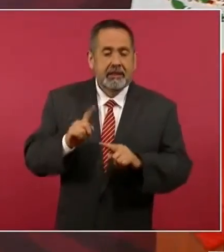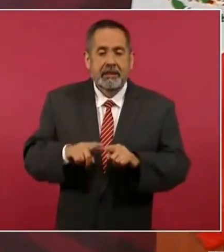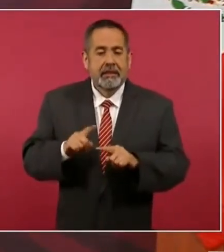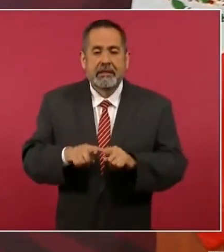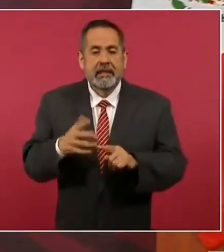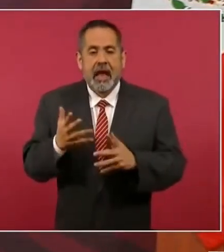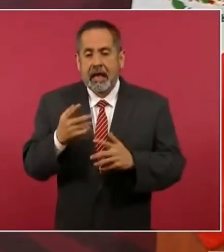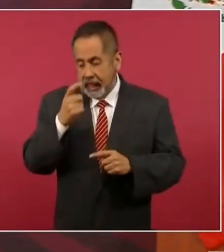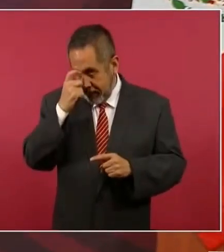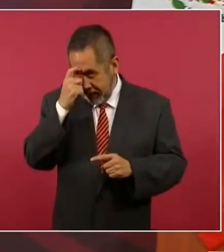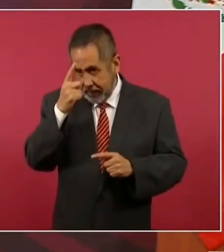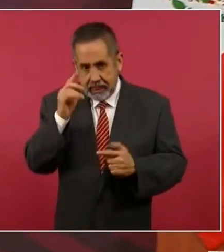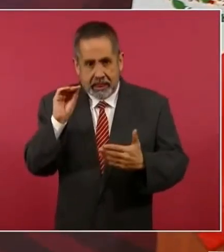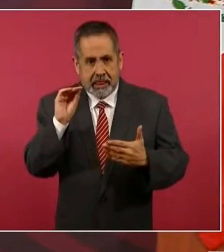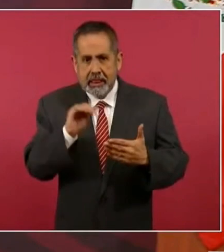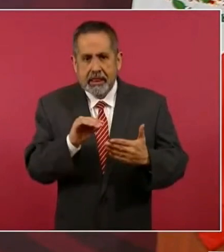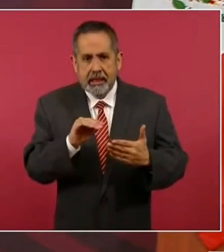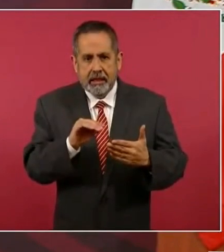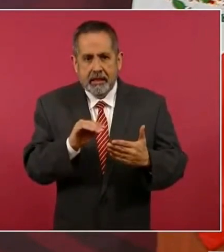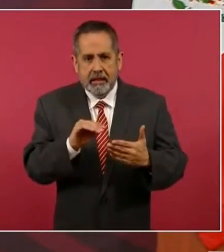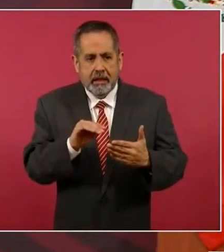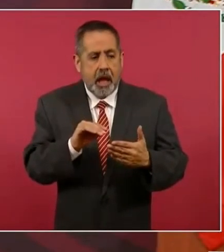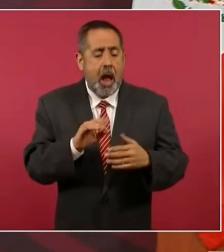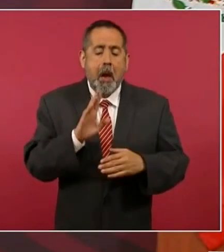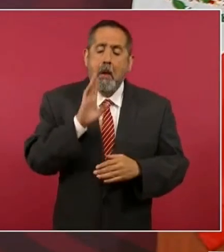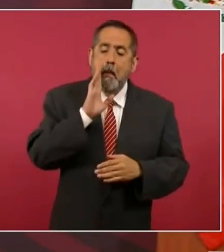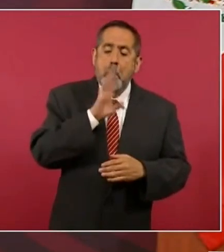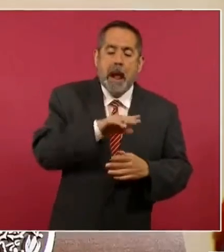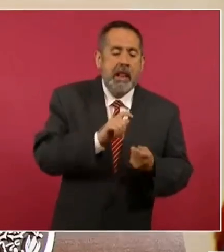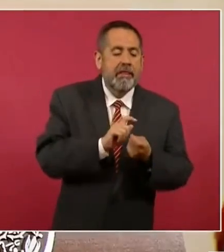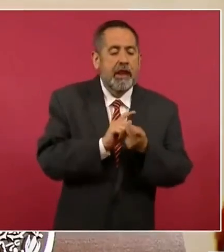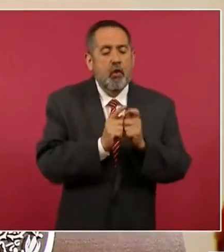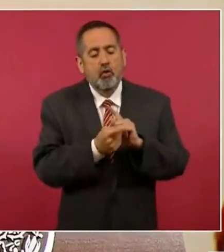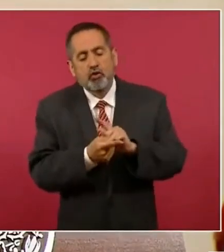de una mala traducción